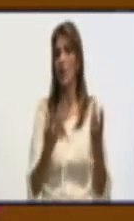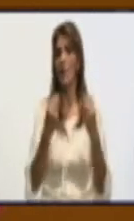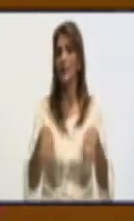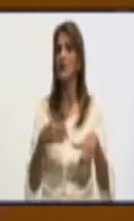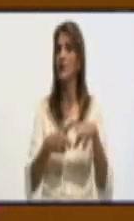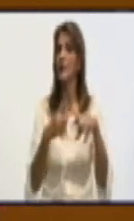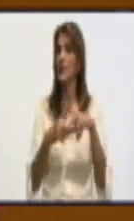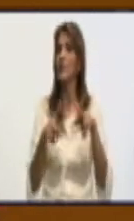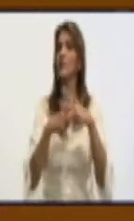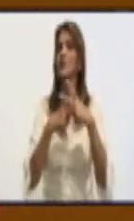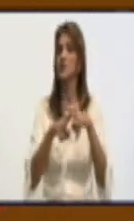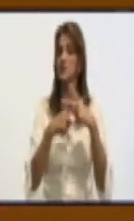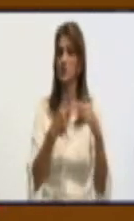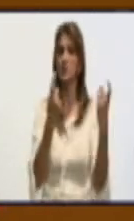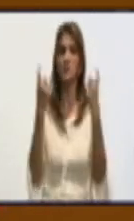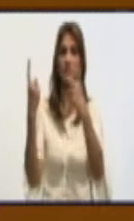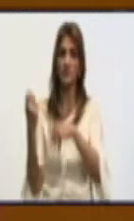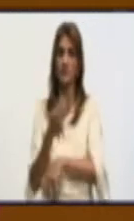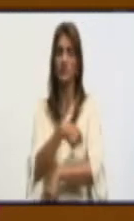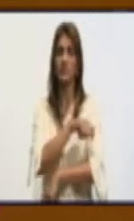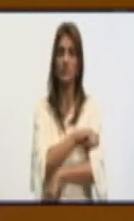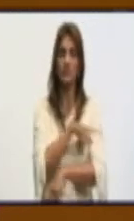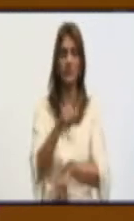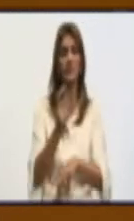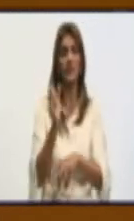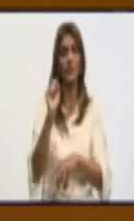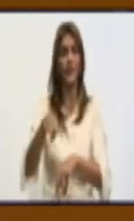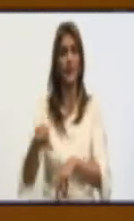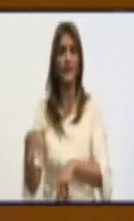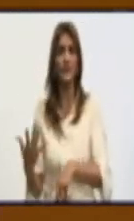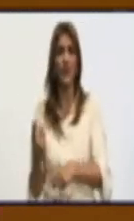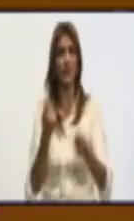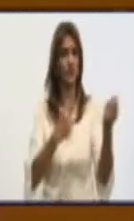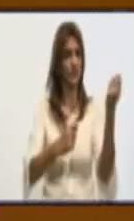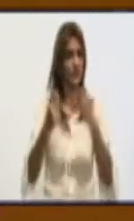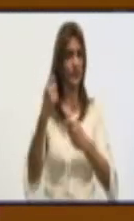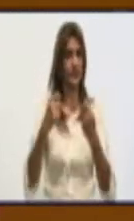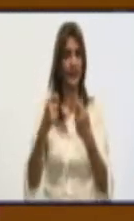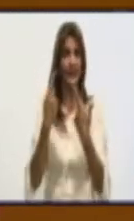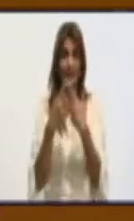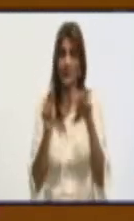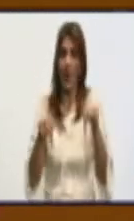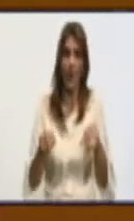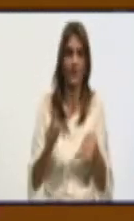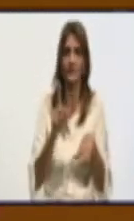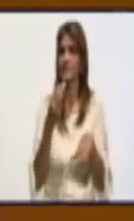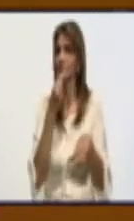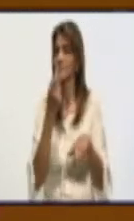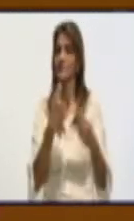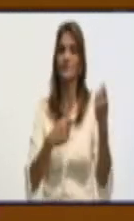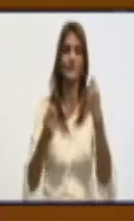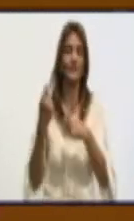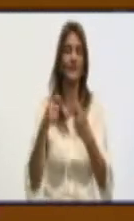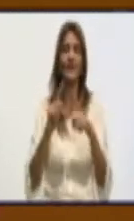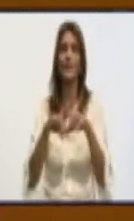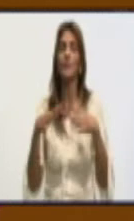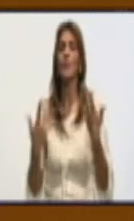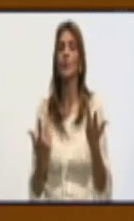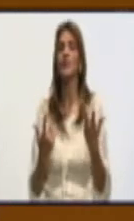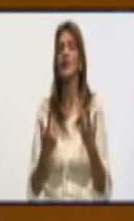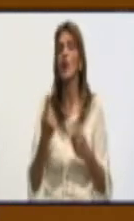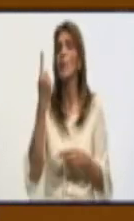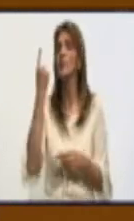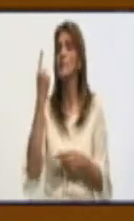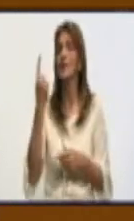logístico, que permitían un nivel de oferta que no es el que tenemos hoy. O sea, para nosotros hay vinculadas dos cosas. Primero,